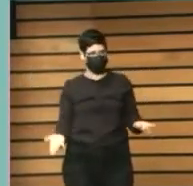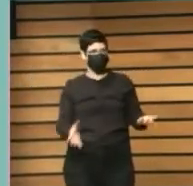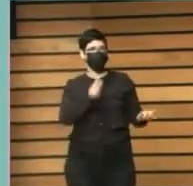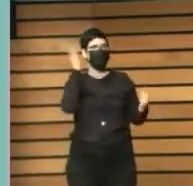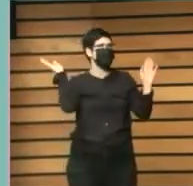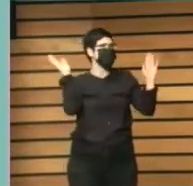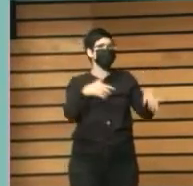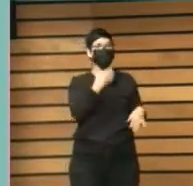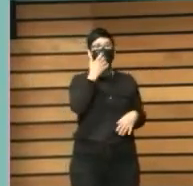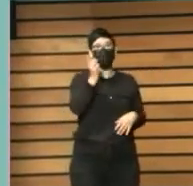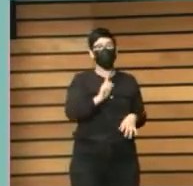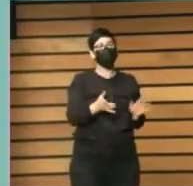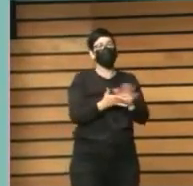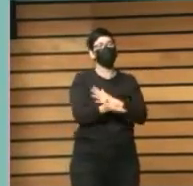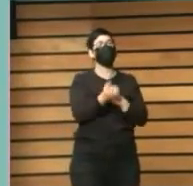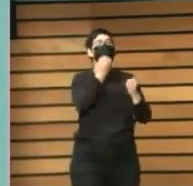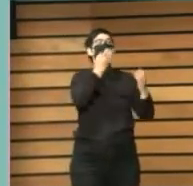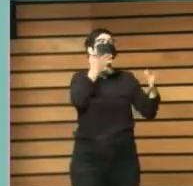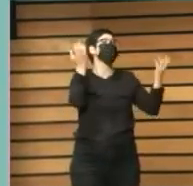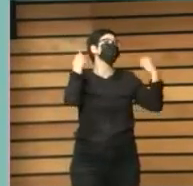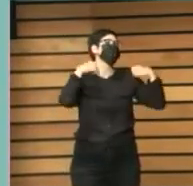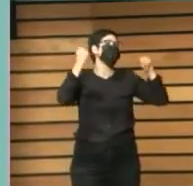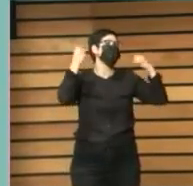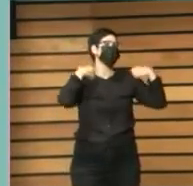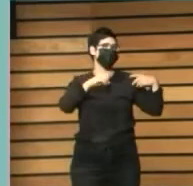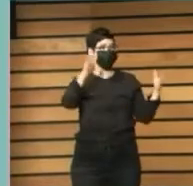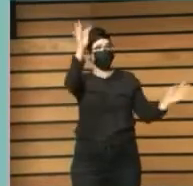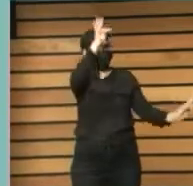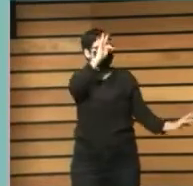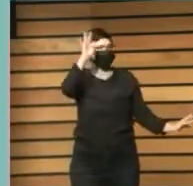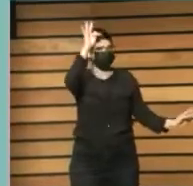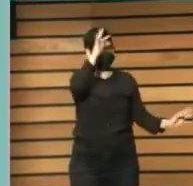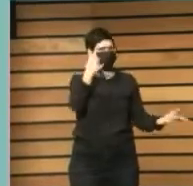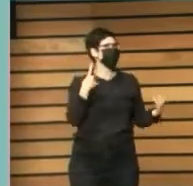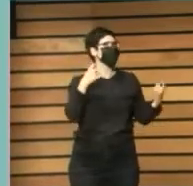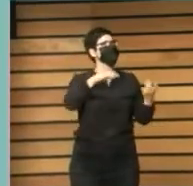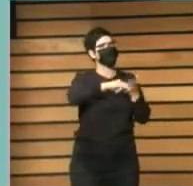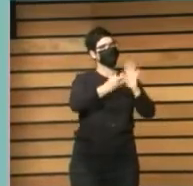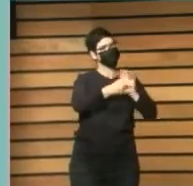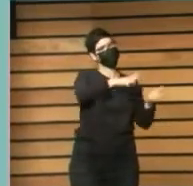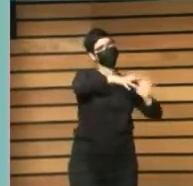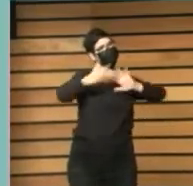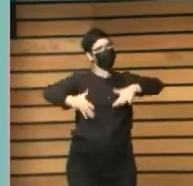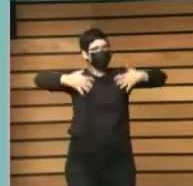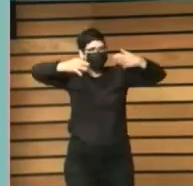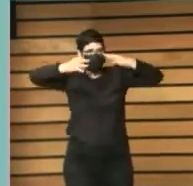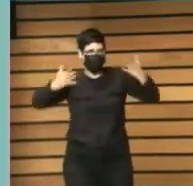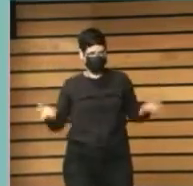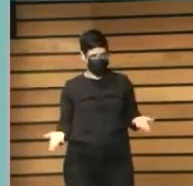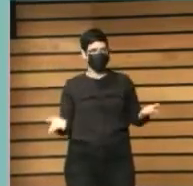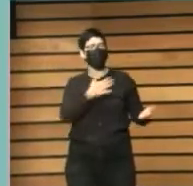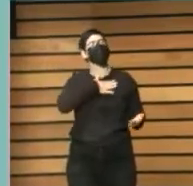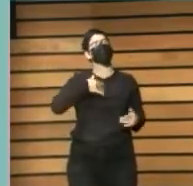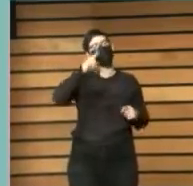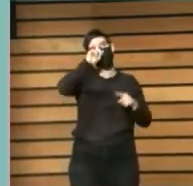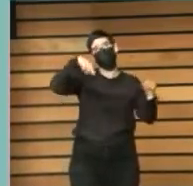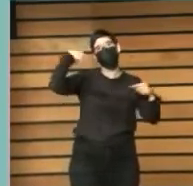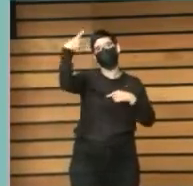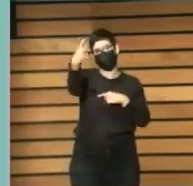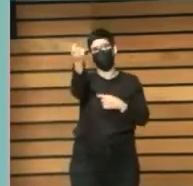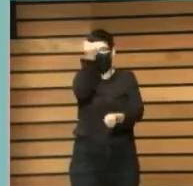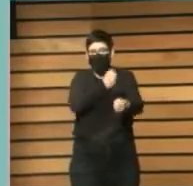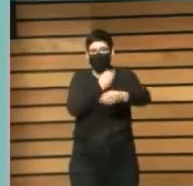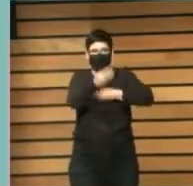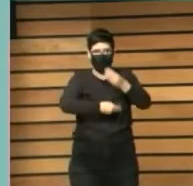antes en buenas prácticas esto necesita un plan y es un poco lo que queremos acometer de cara al próximo año a mí me